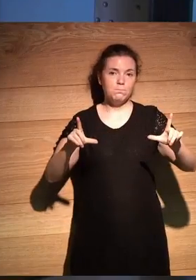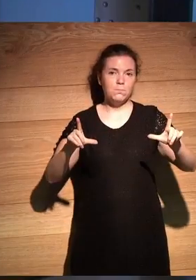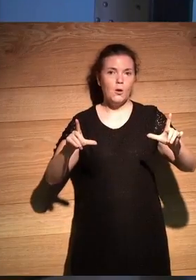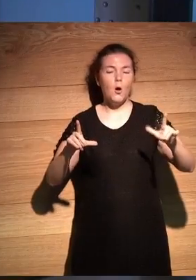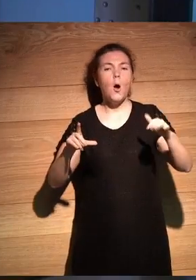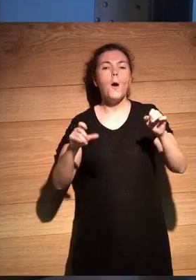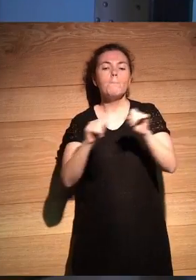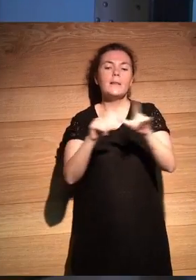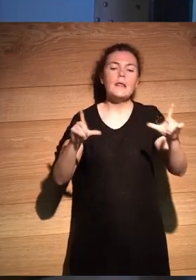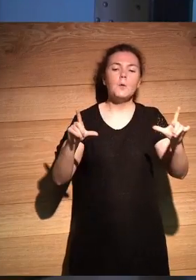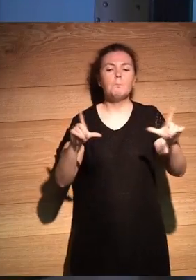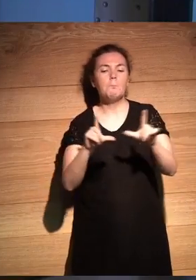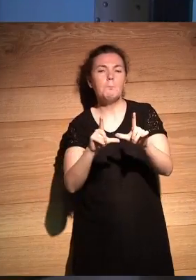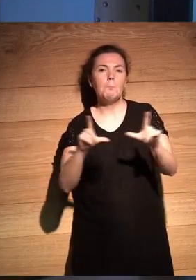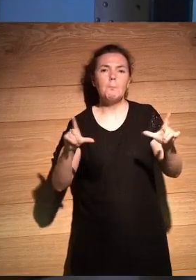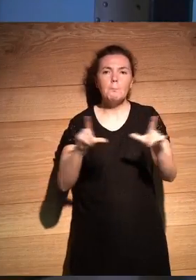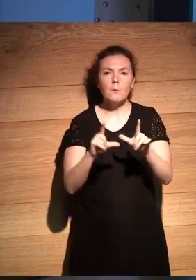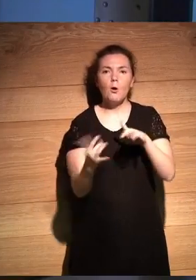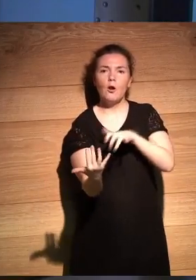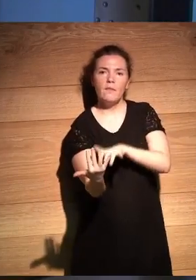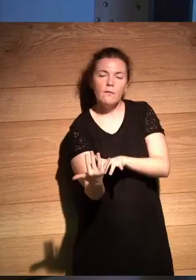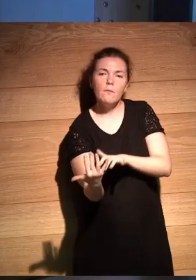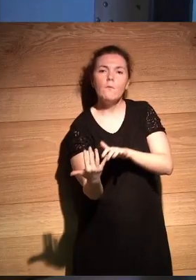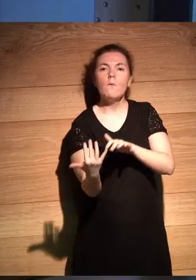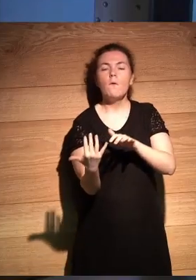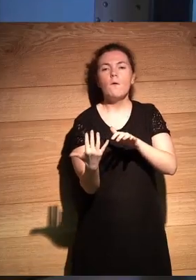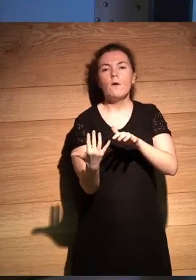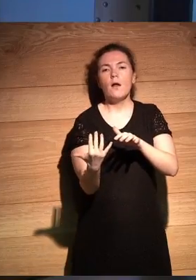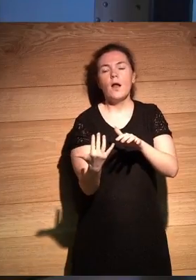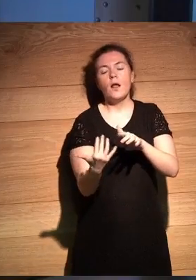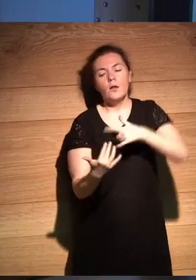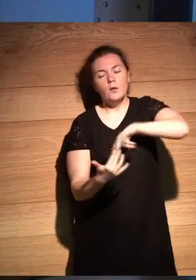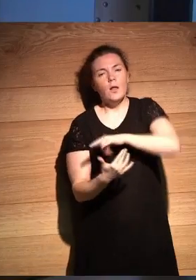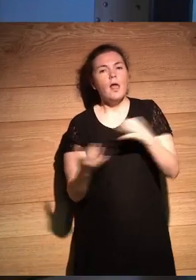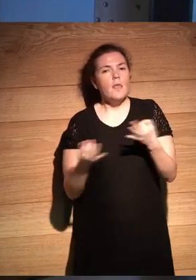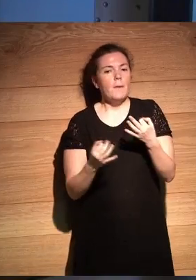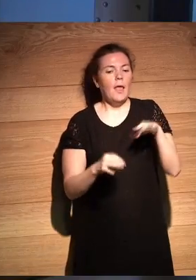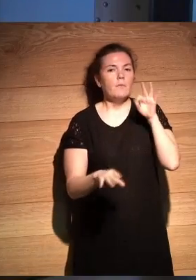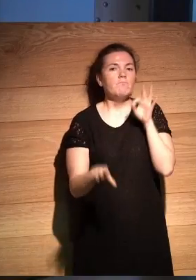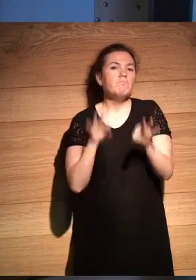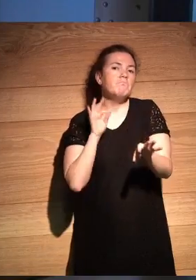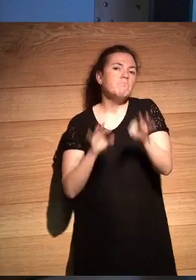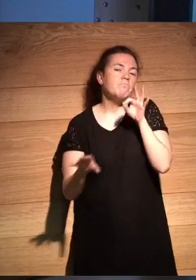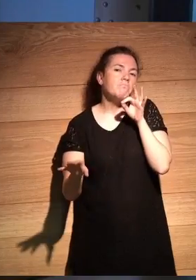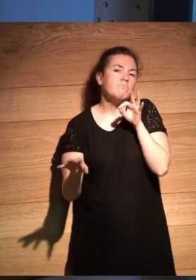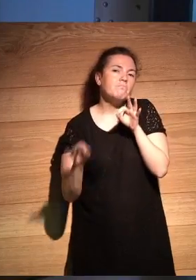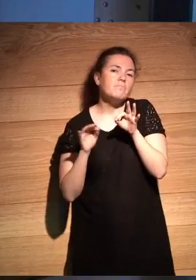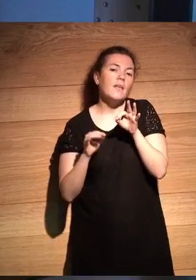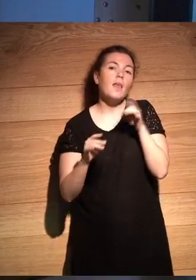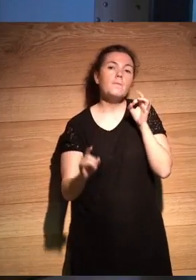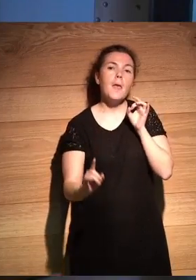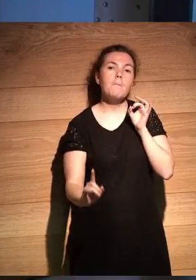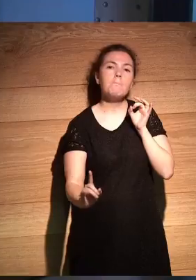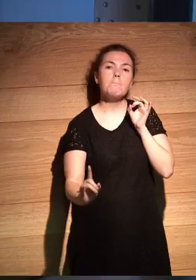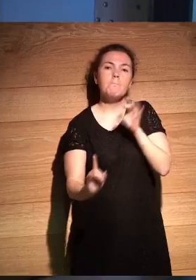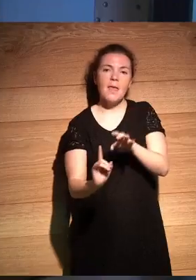pantallas que son más pequeñas de desktop pero teníamos que decidir y enviarles